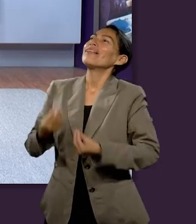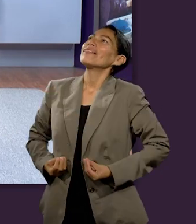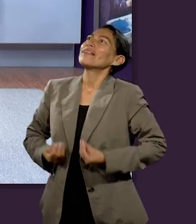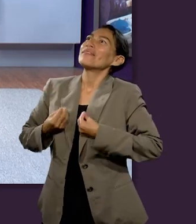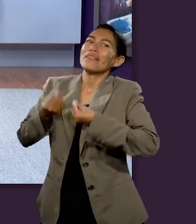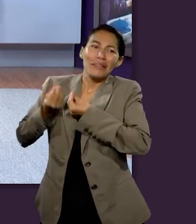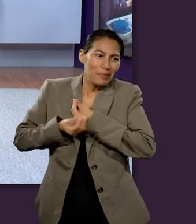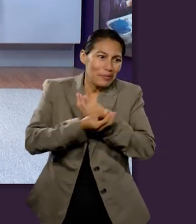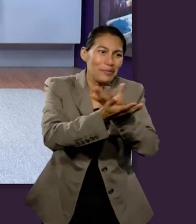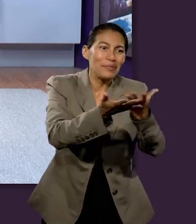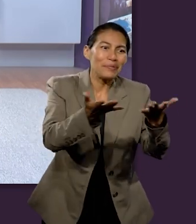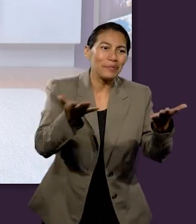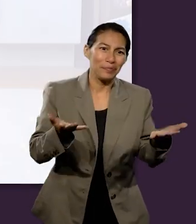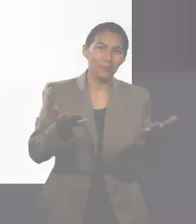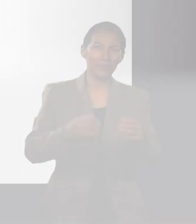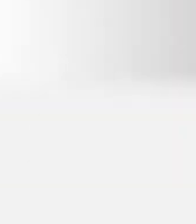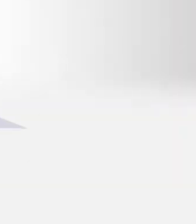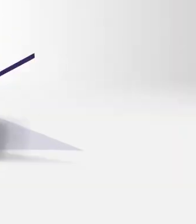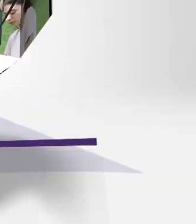fuente del agua de la vida.